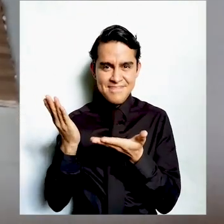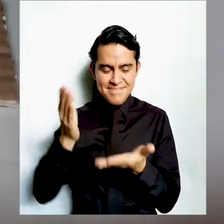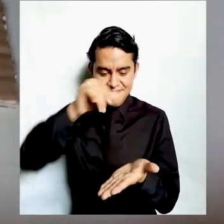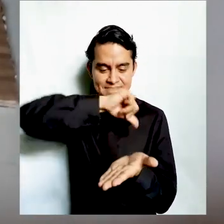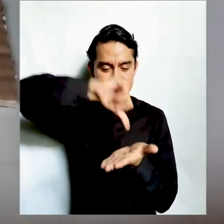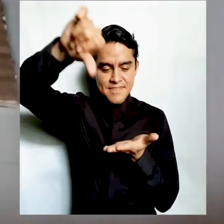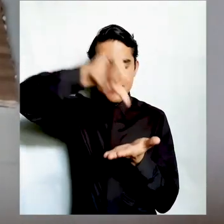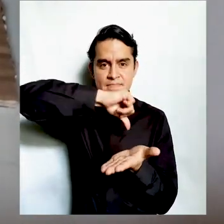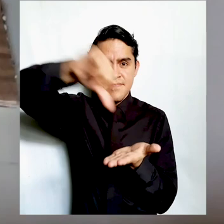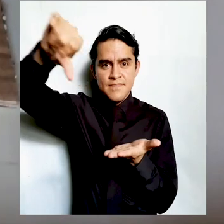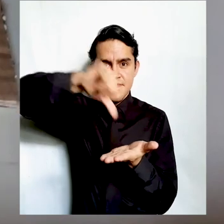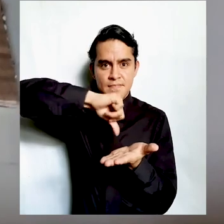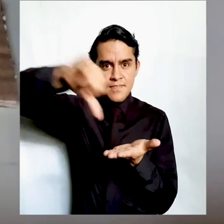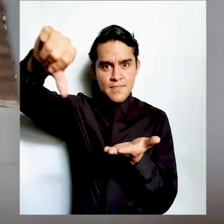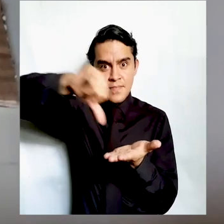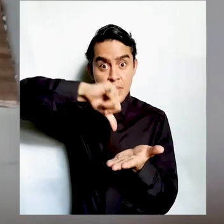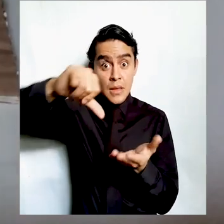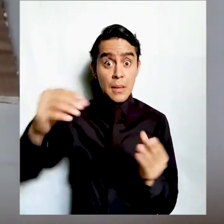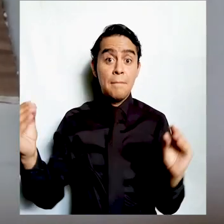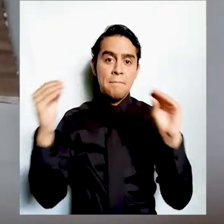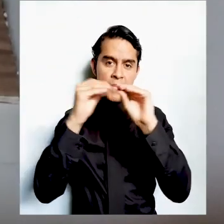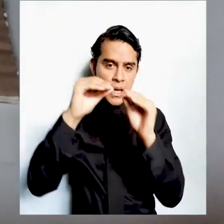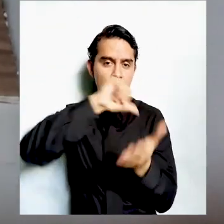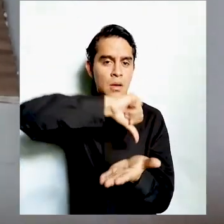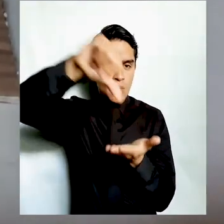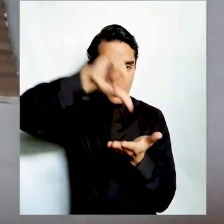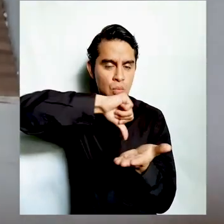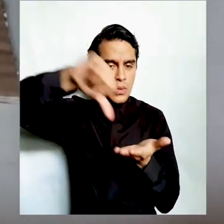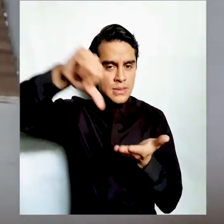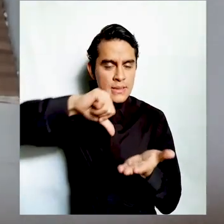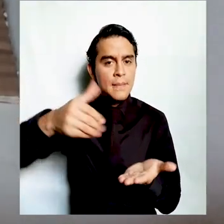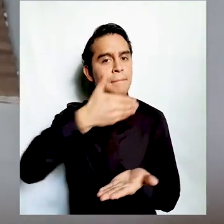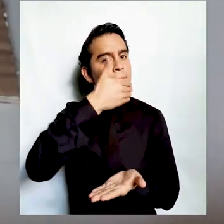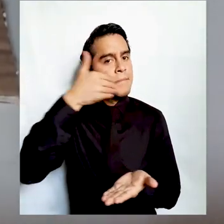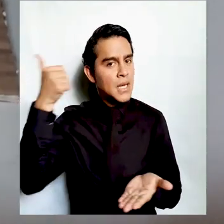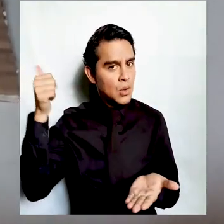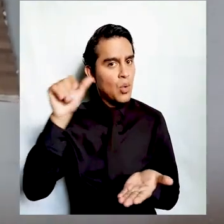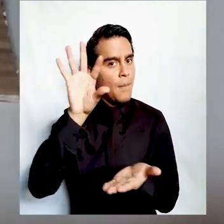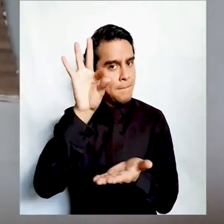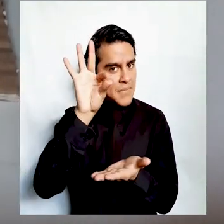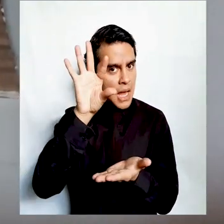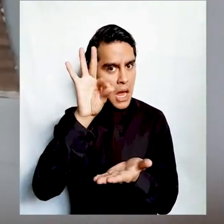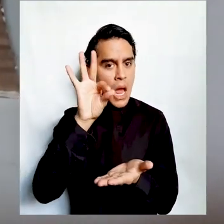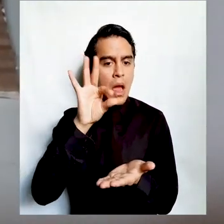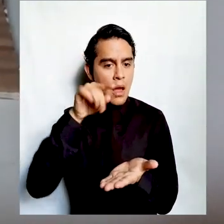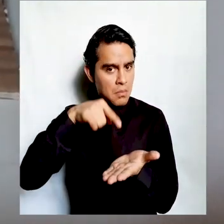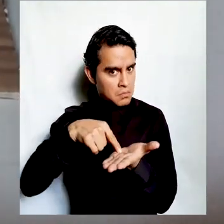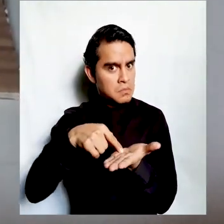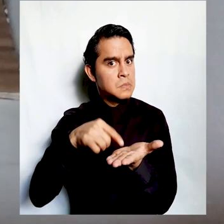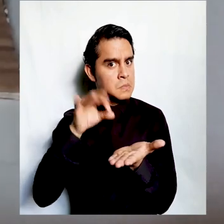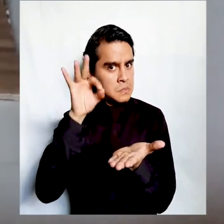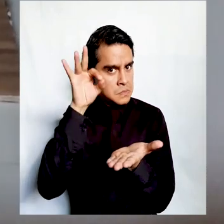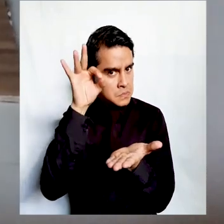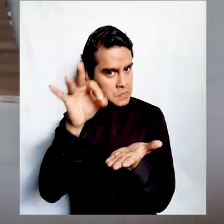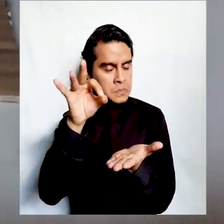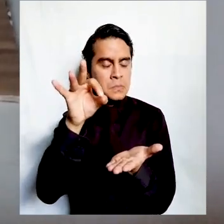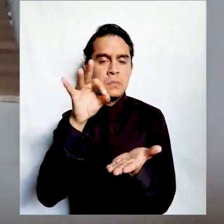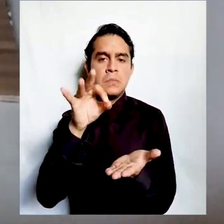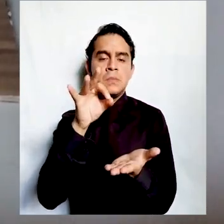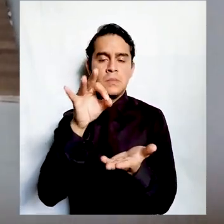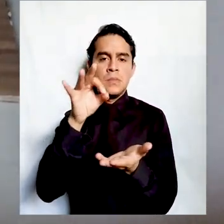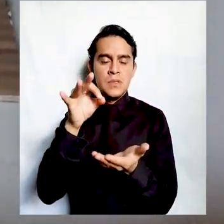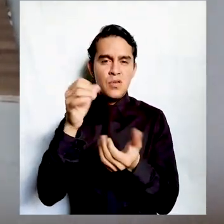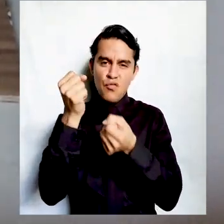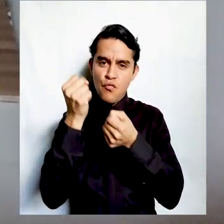Y mientras más utilices, será mucho mejor, ya que le dará suficiente firmeza a toda la estructura y esto